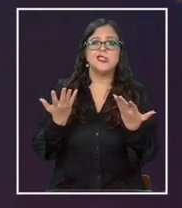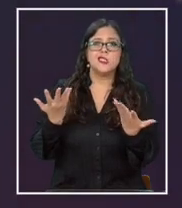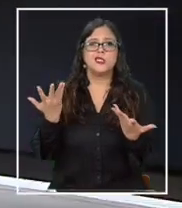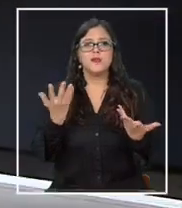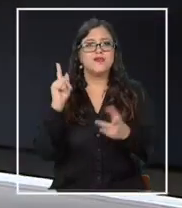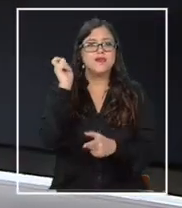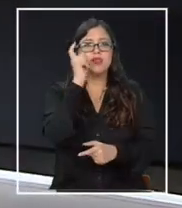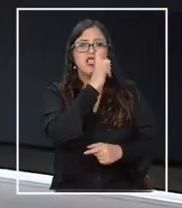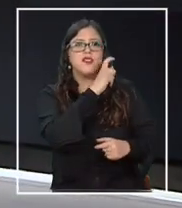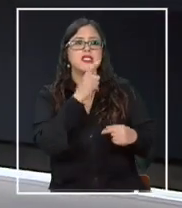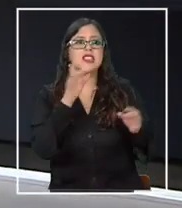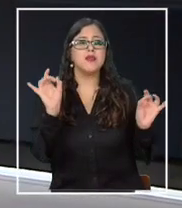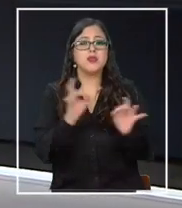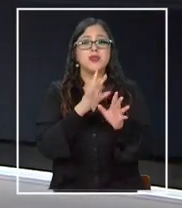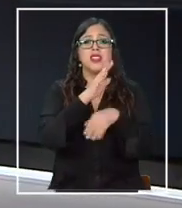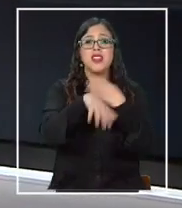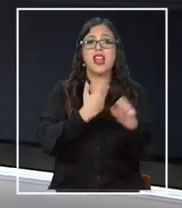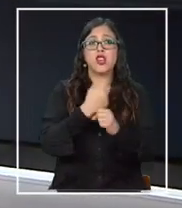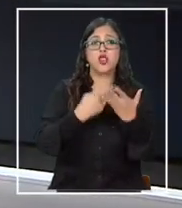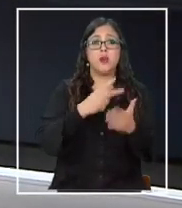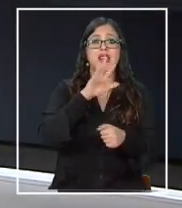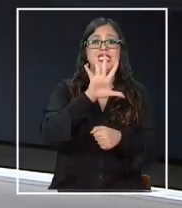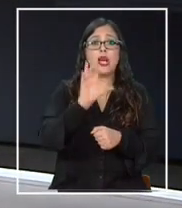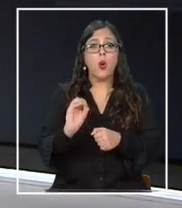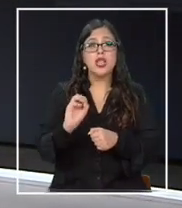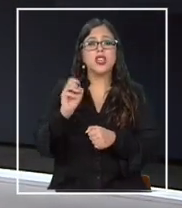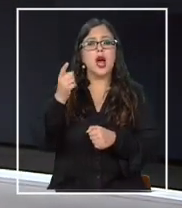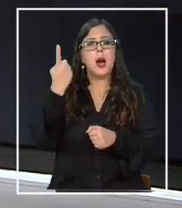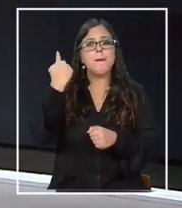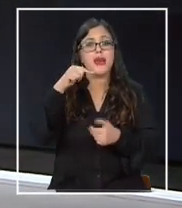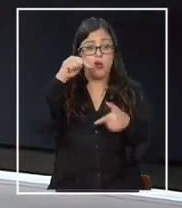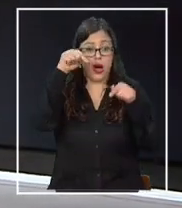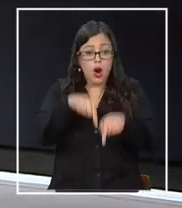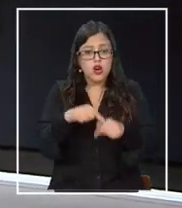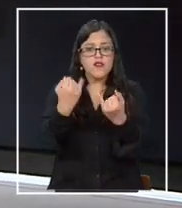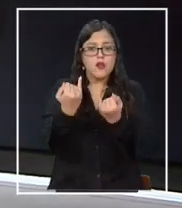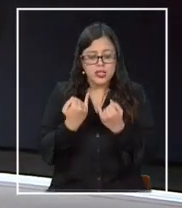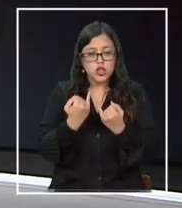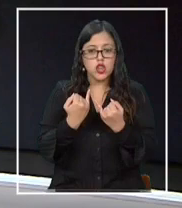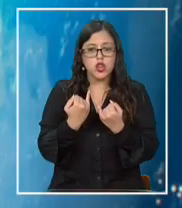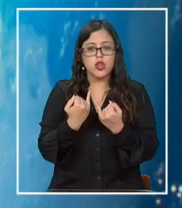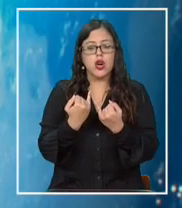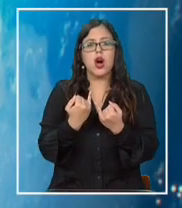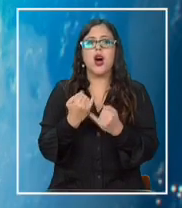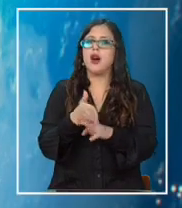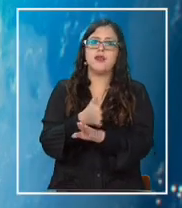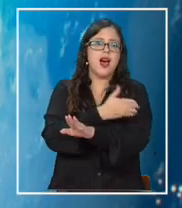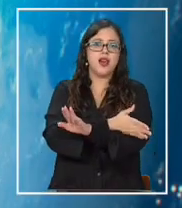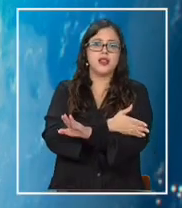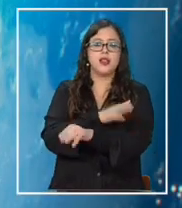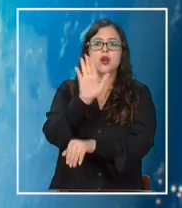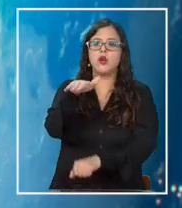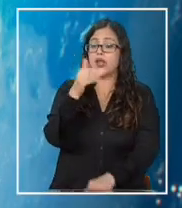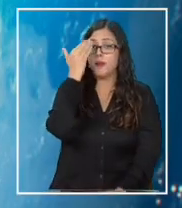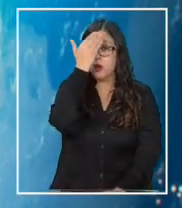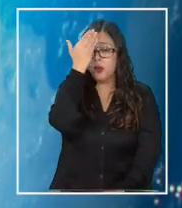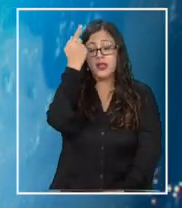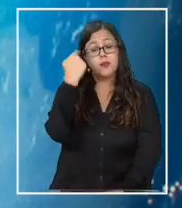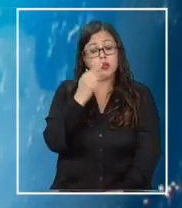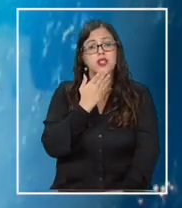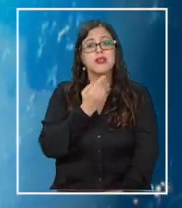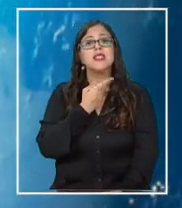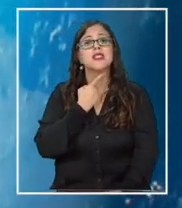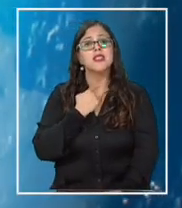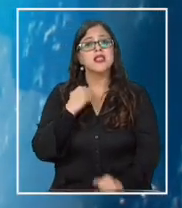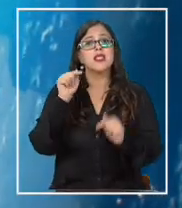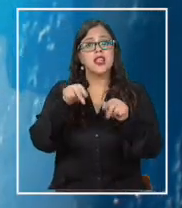de que esto podría ocurrir en el 2050, pero todo indica hoy día que podría ser mucho antes. Preocupante, pero interesante, por supuesto, de